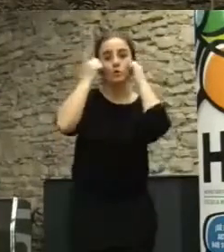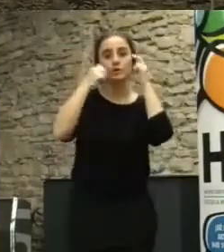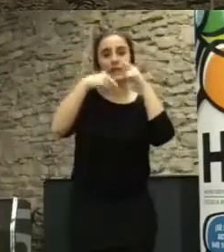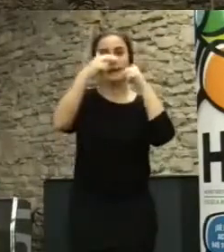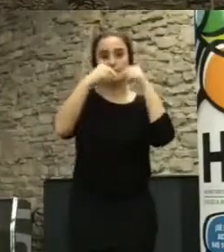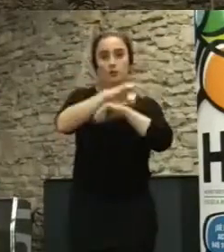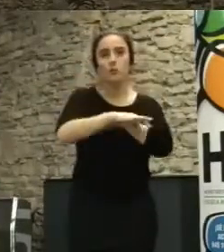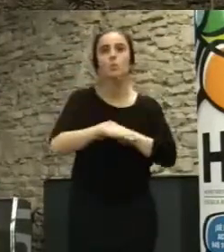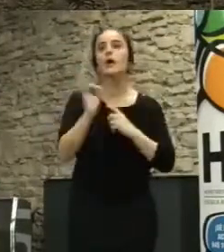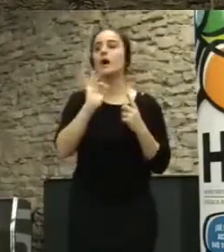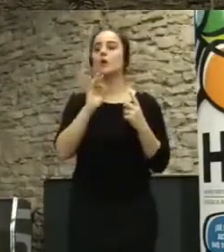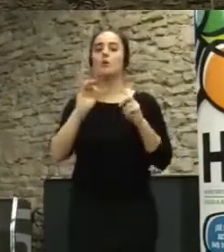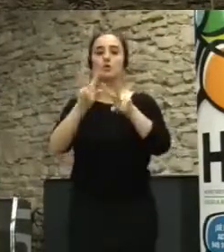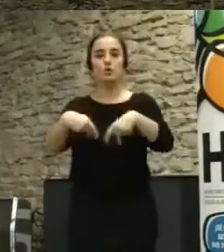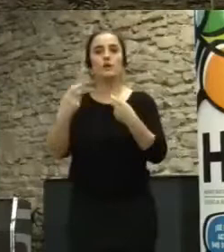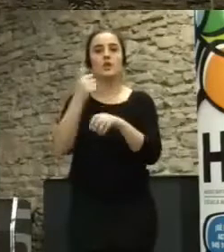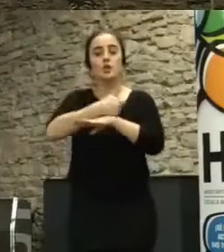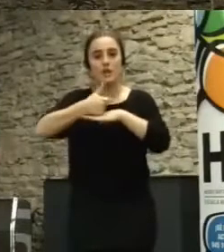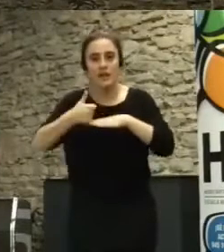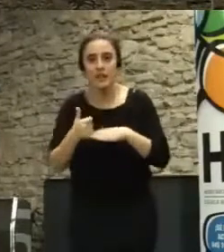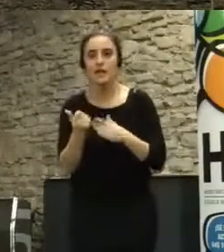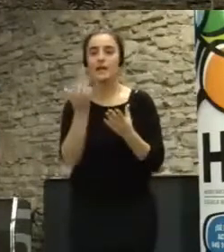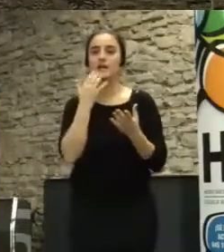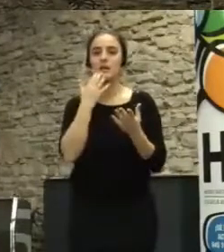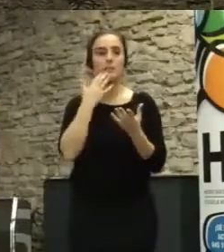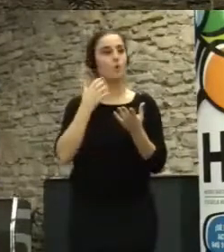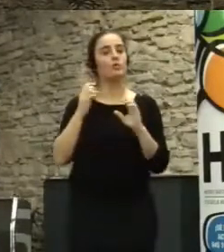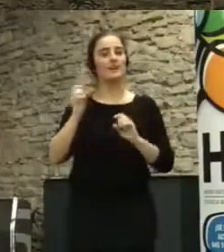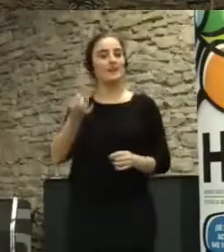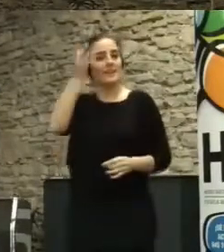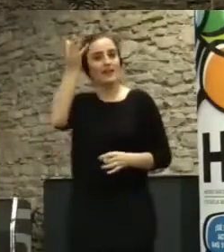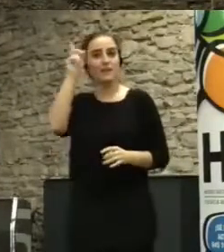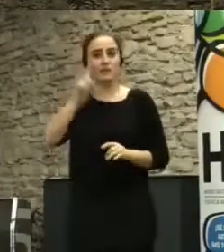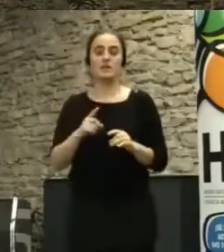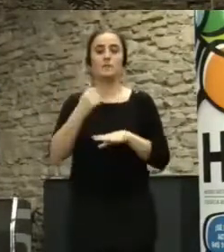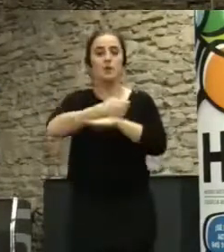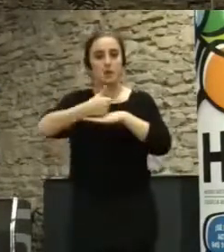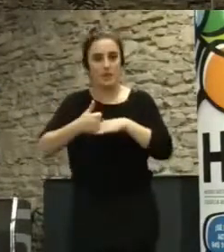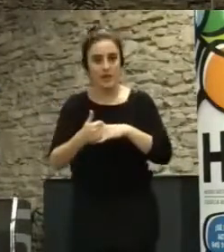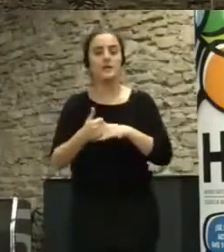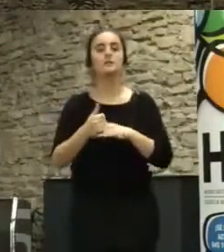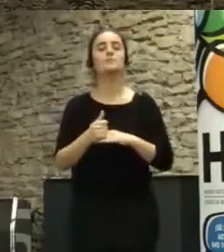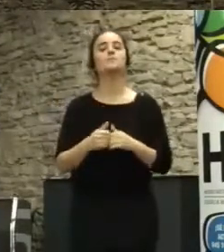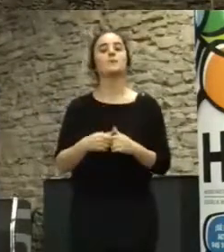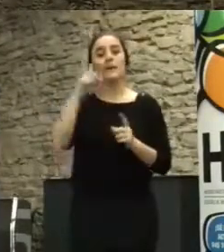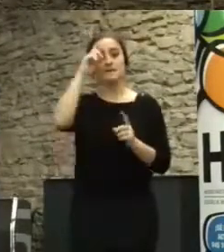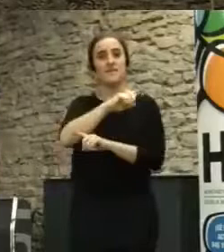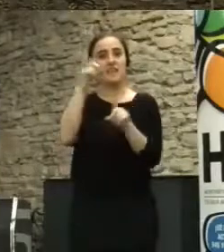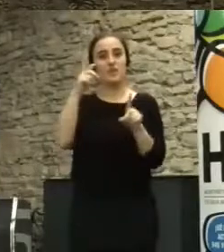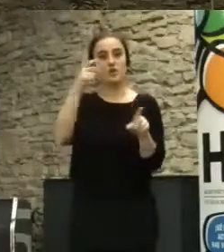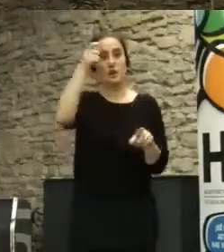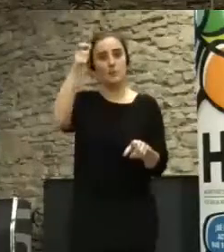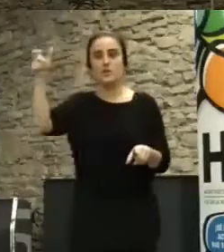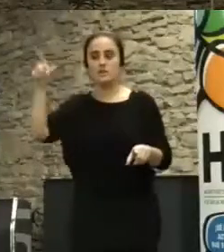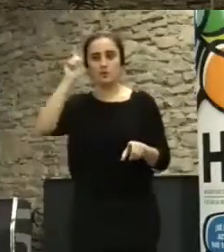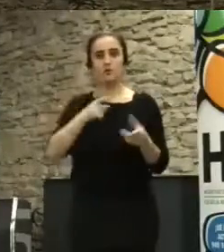¿no? Pues paisaje transversal, todo por la praxis, vivero y iniciativas ciudadanas, con la FRAN, la Federación de Municipios. Y, bueno, se hizo un primer mapeo, ¿no? En los